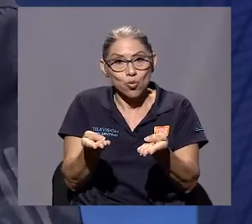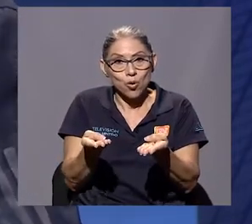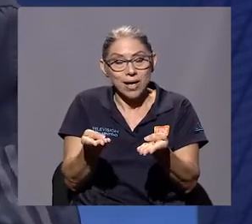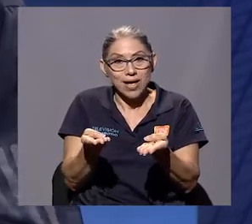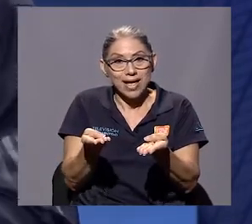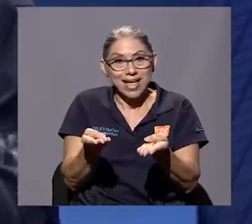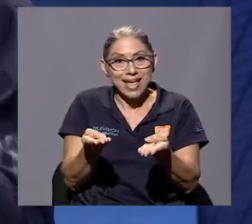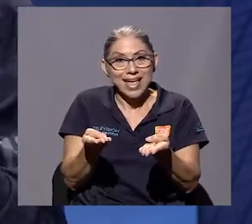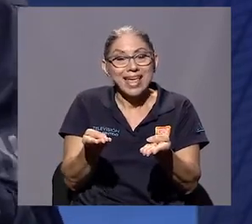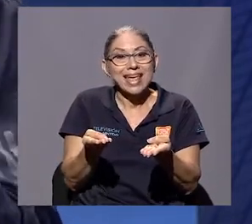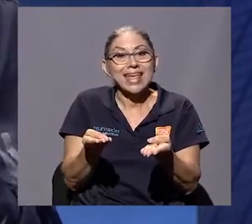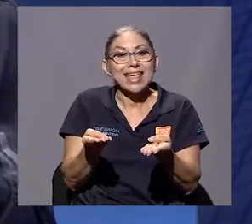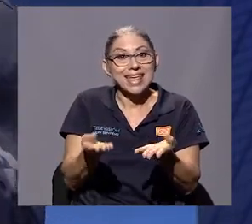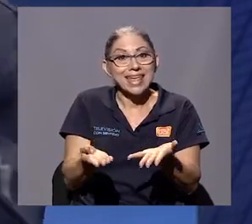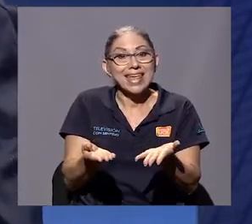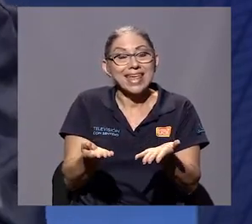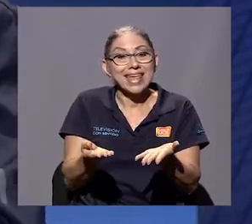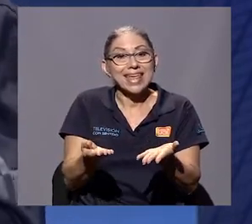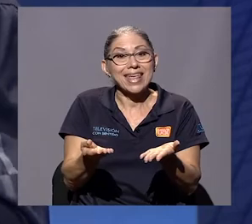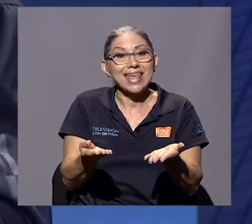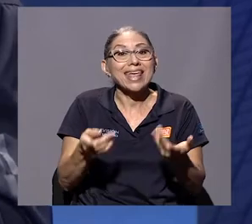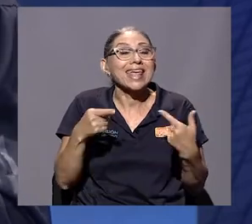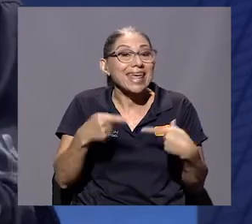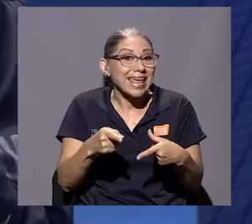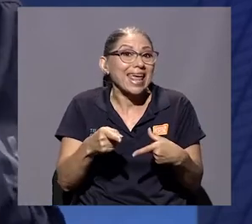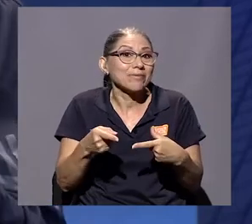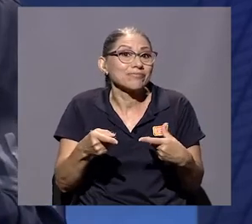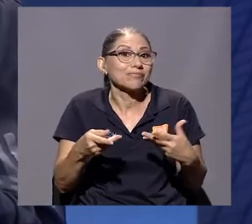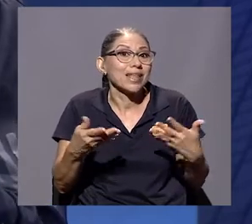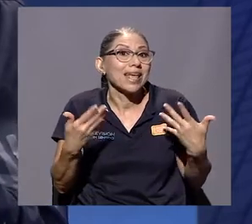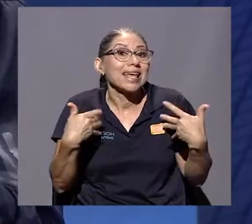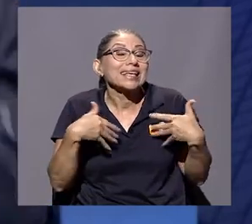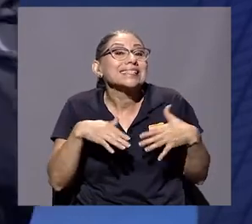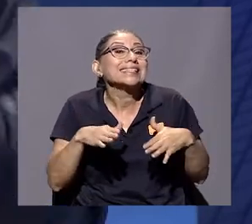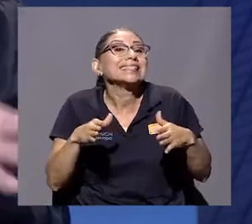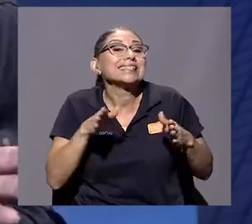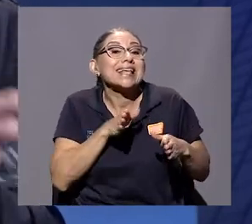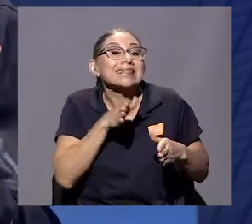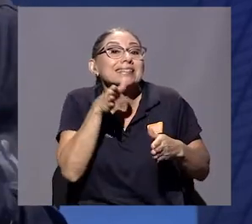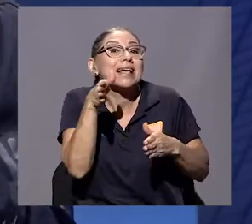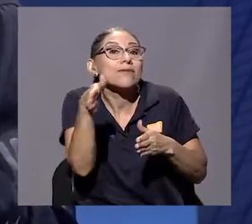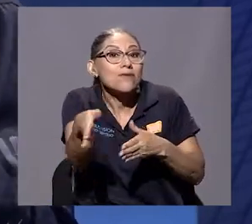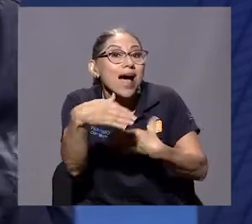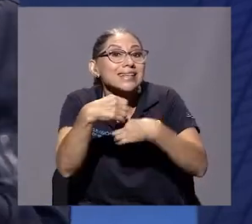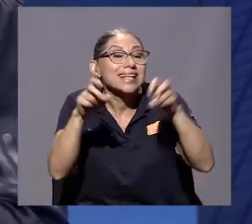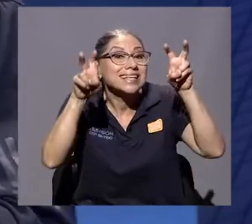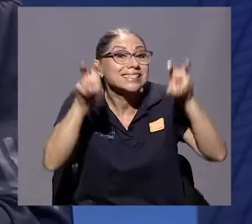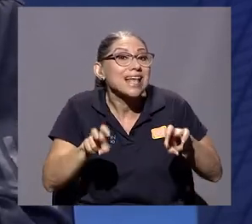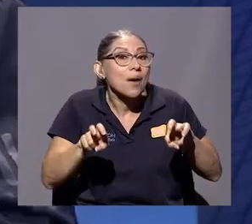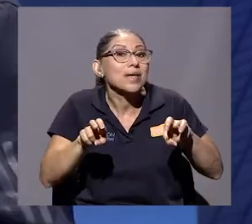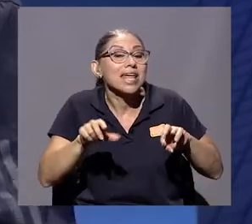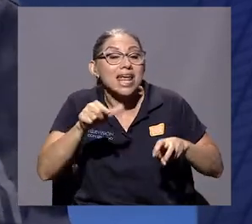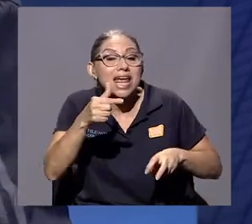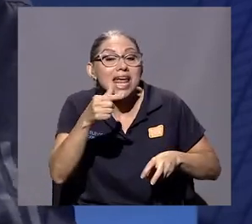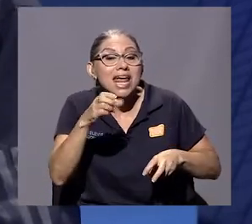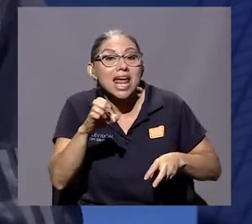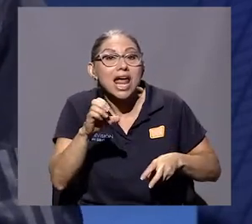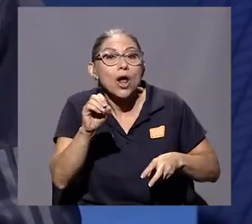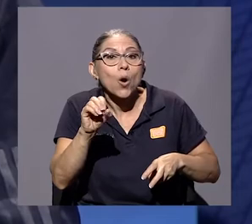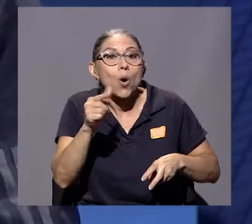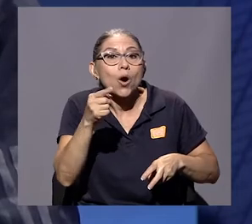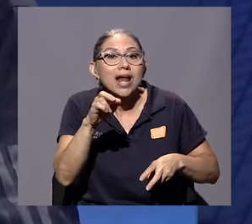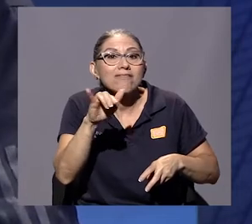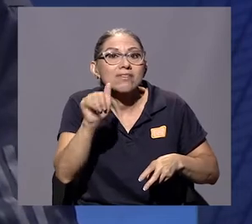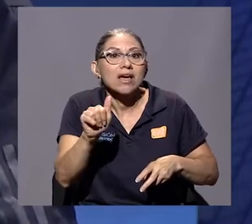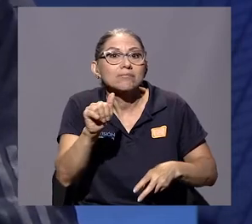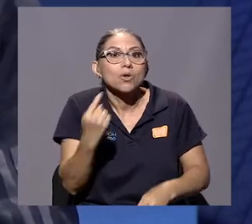bachillerato, que se presentó en geografía, fui yo. Nadie más se presentó en geografía. Yo me presenté en geografía. Geografía